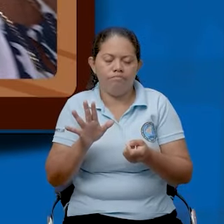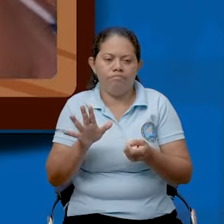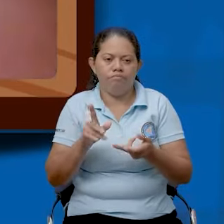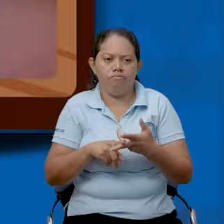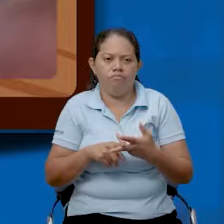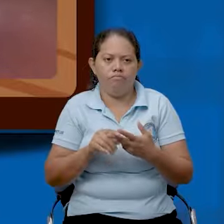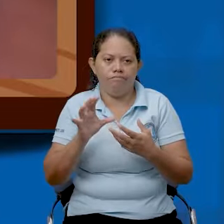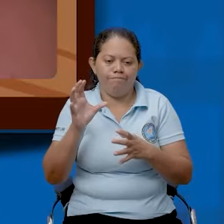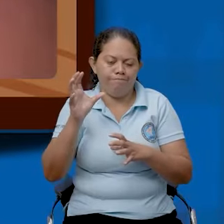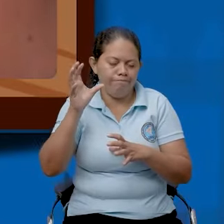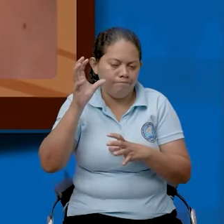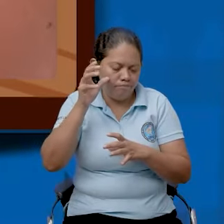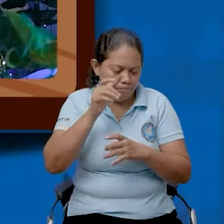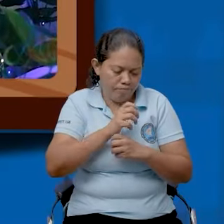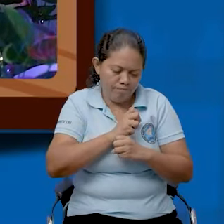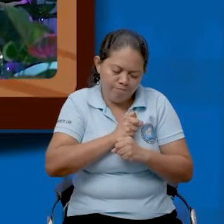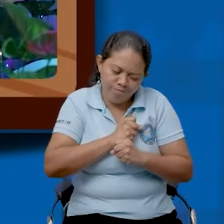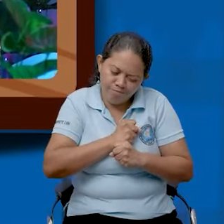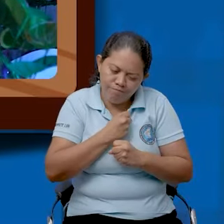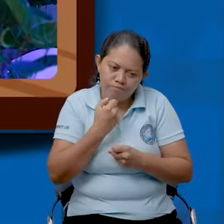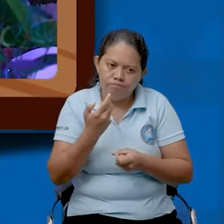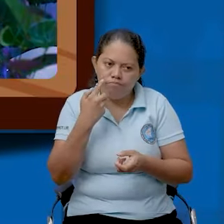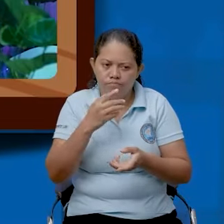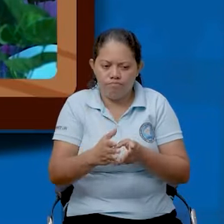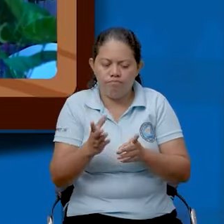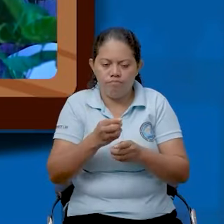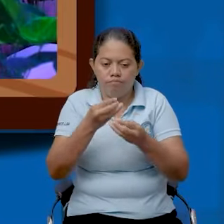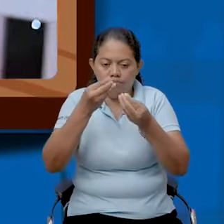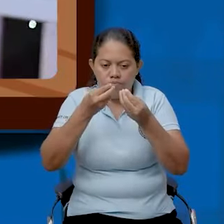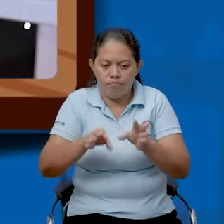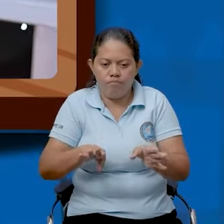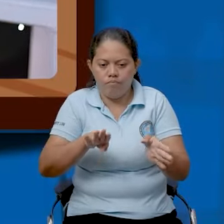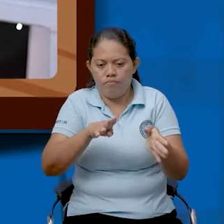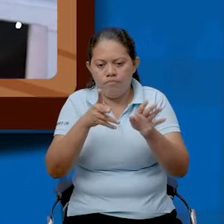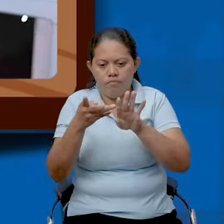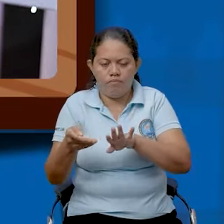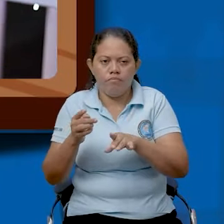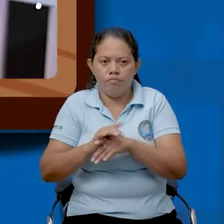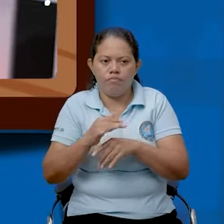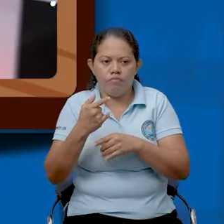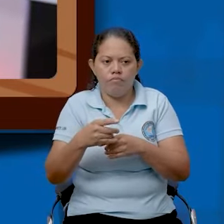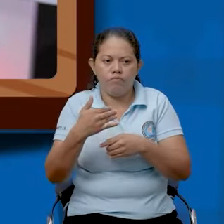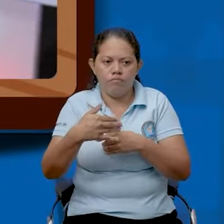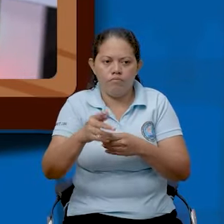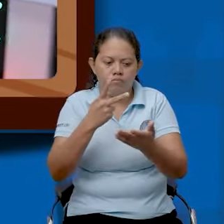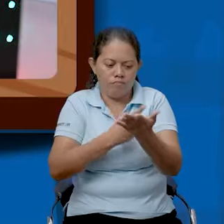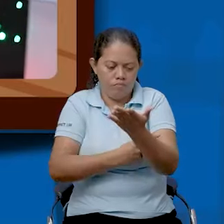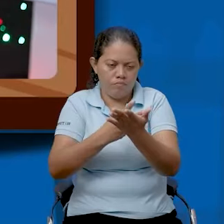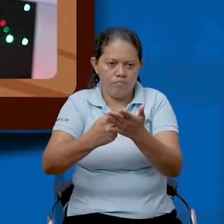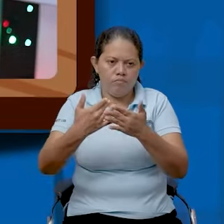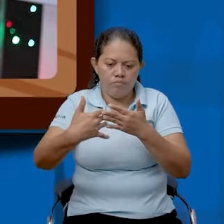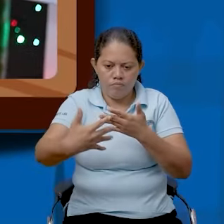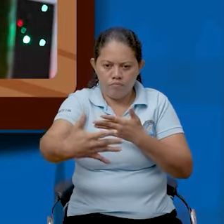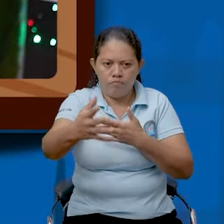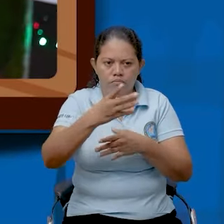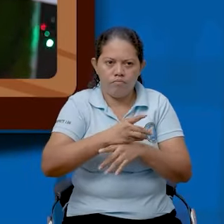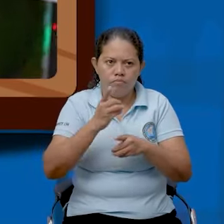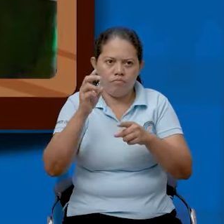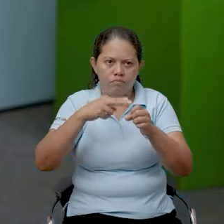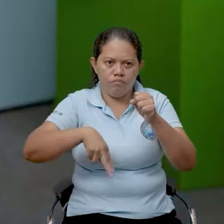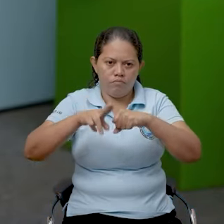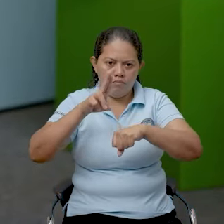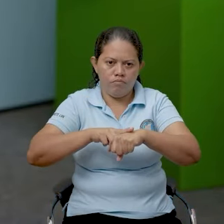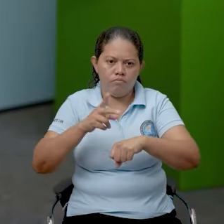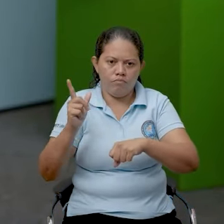a posterior lamentos, pues lamentar pérdidas de vidas humanas. Para los planes que a nivel